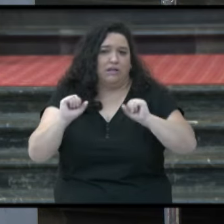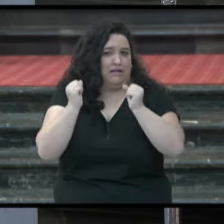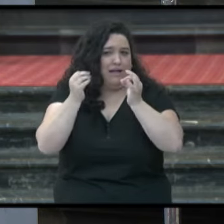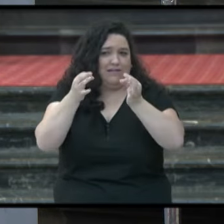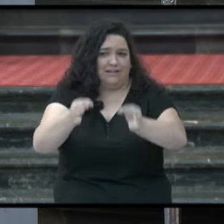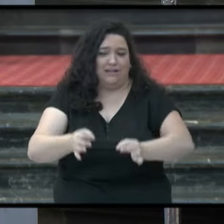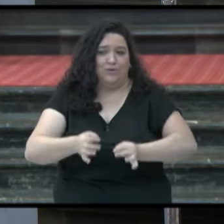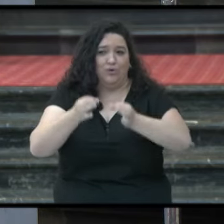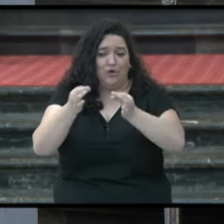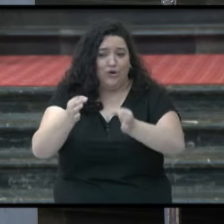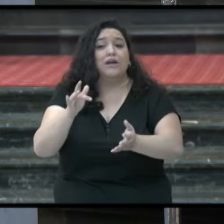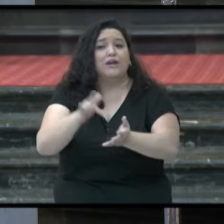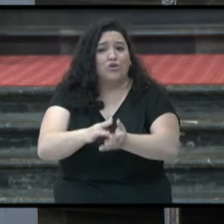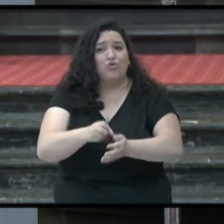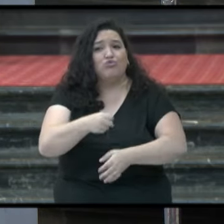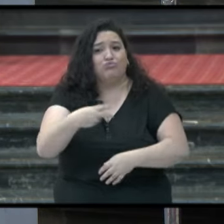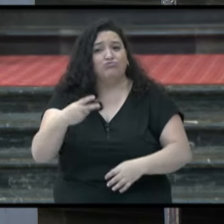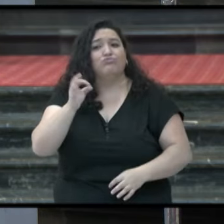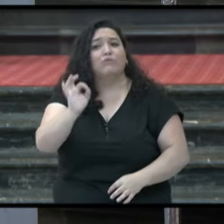Y así fue.